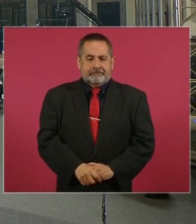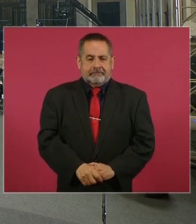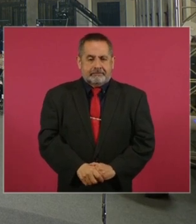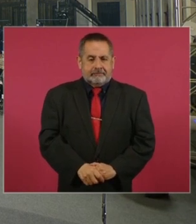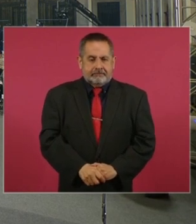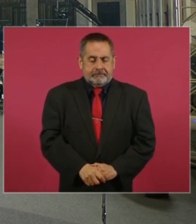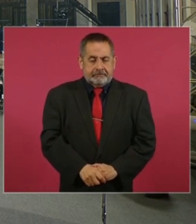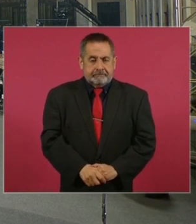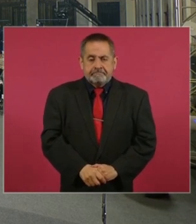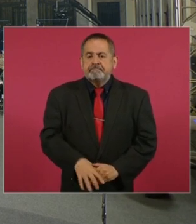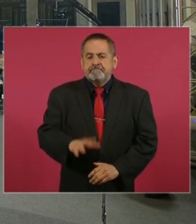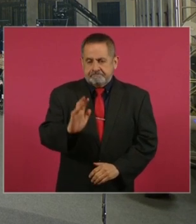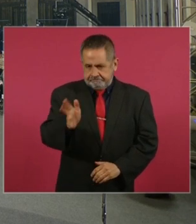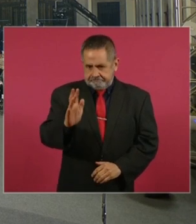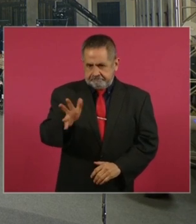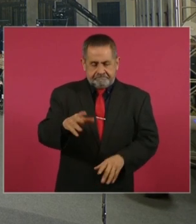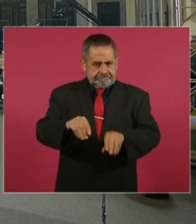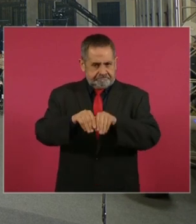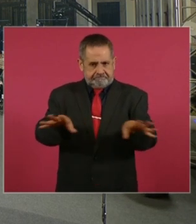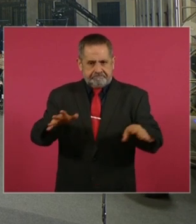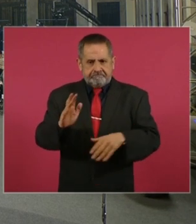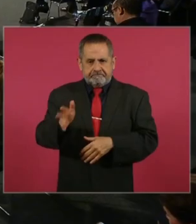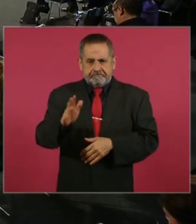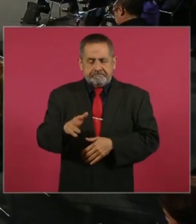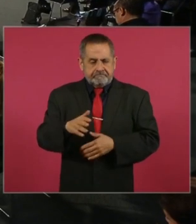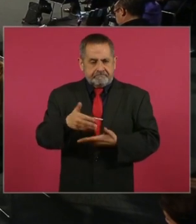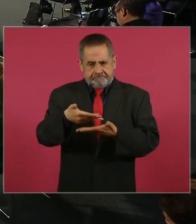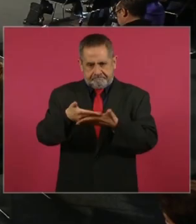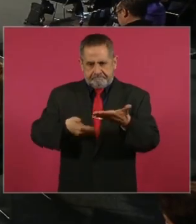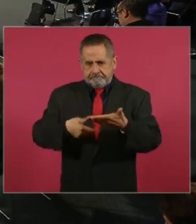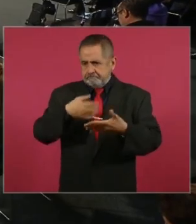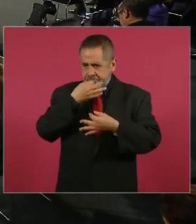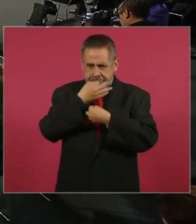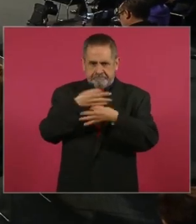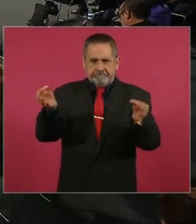Ya se dio a conocer un comunicado.